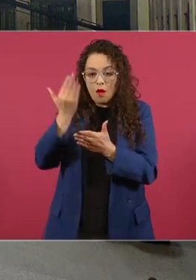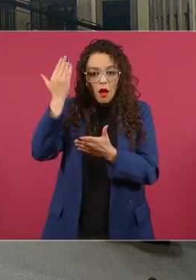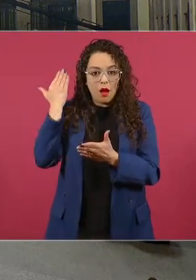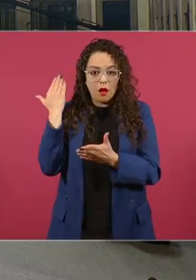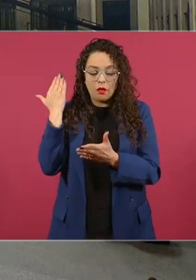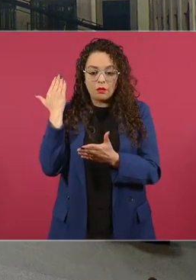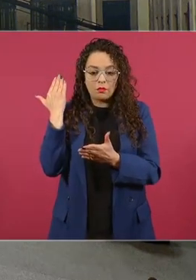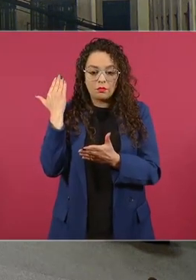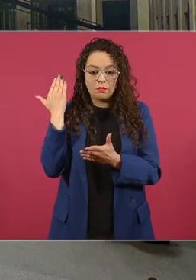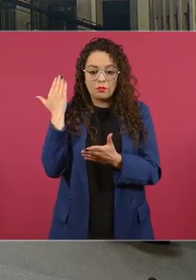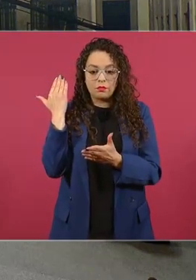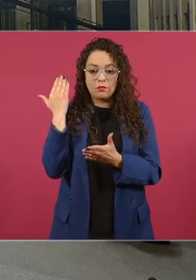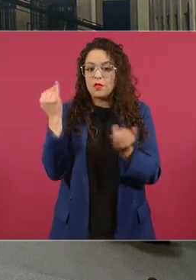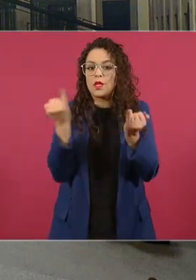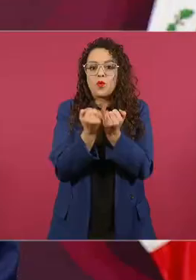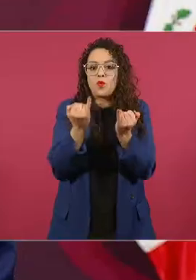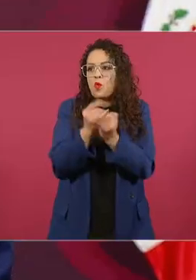nacional